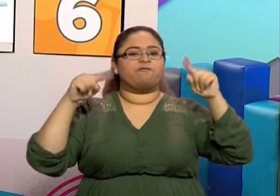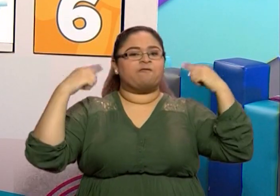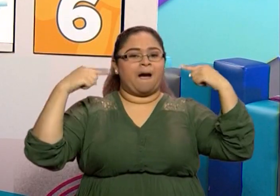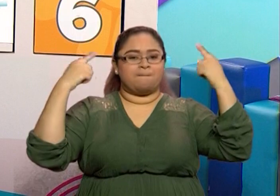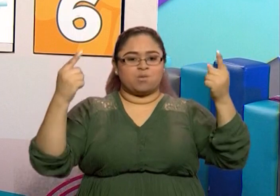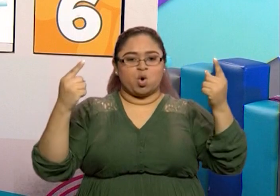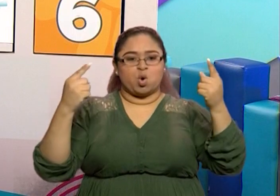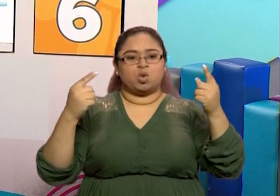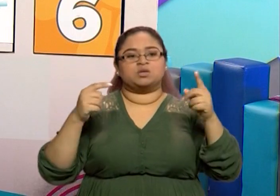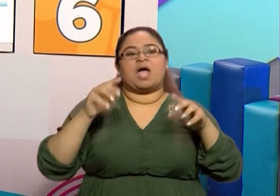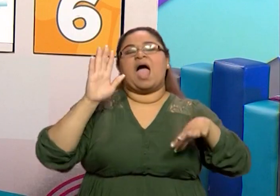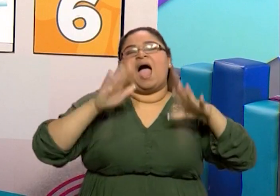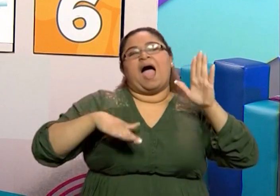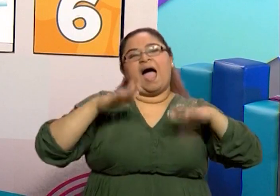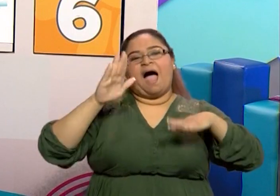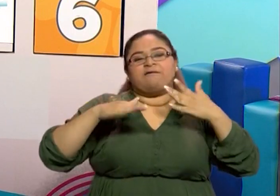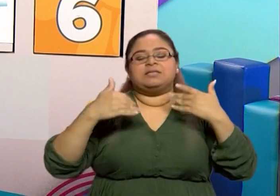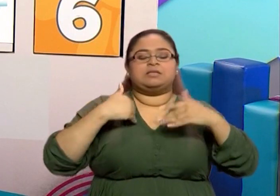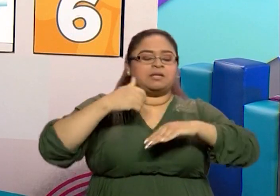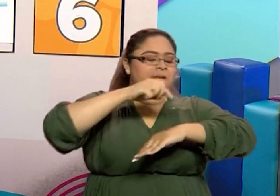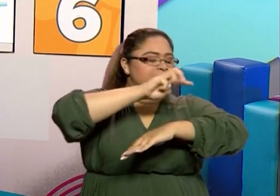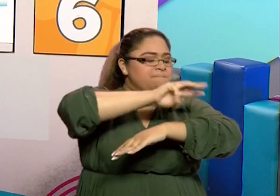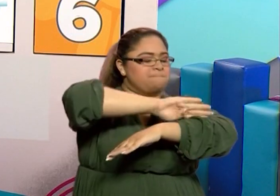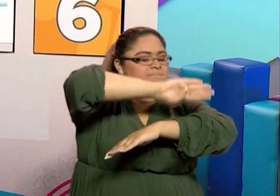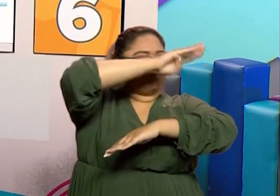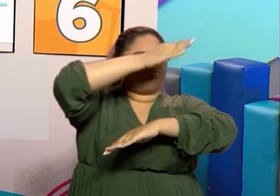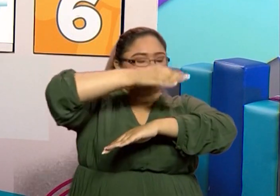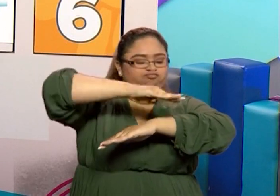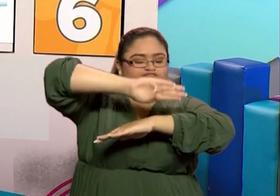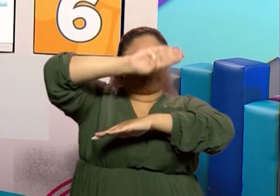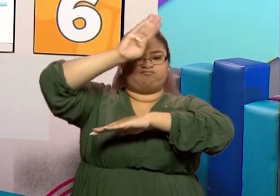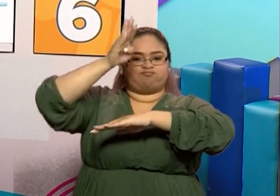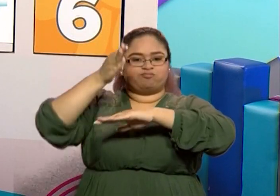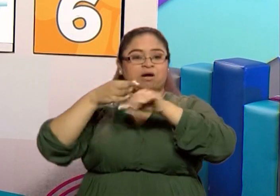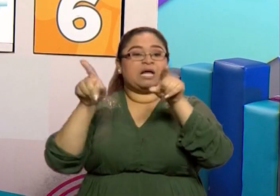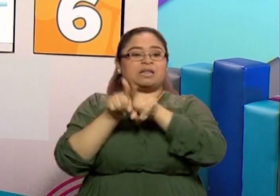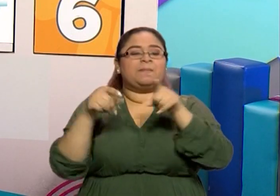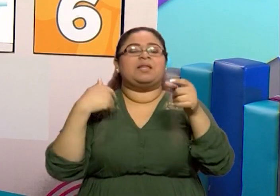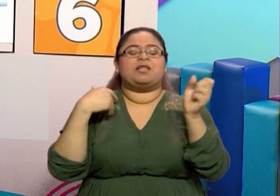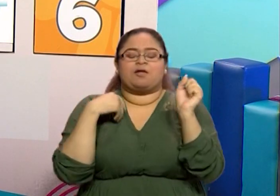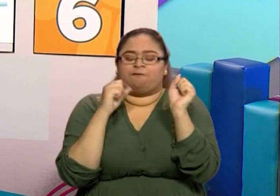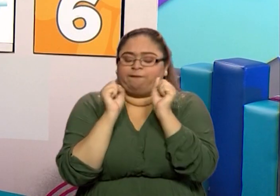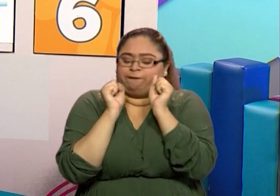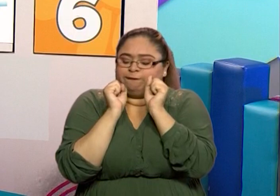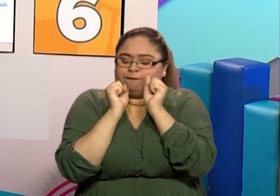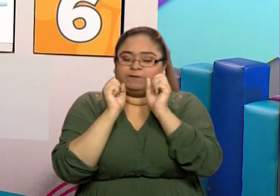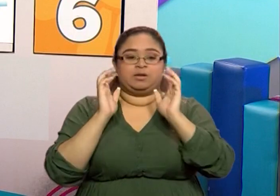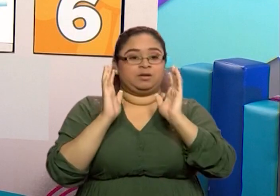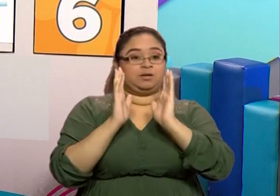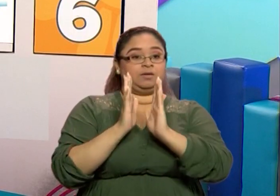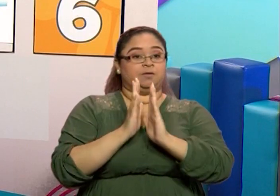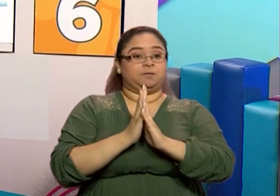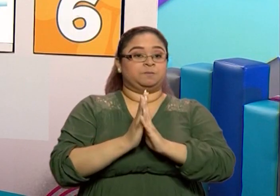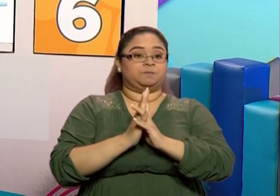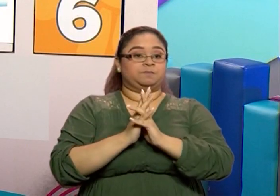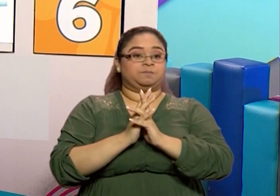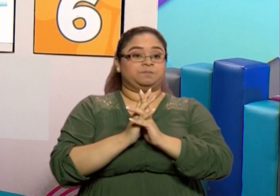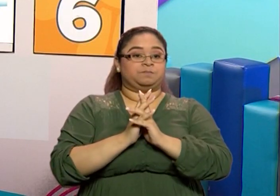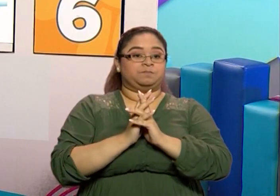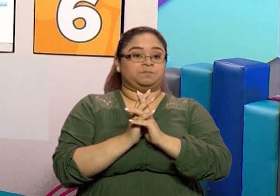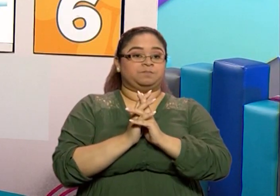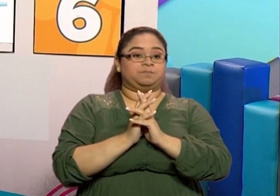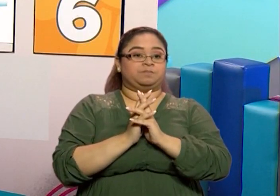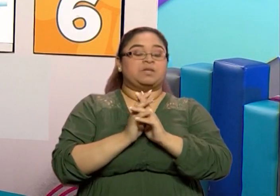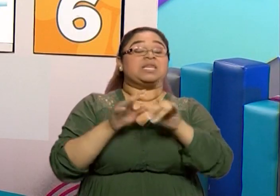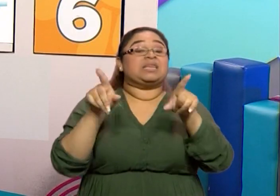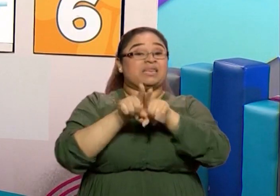a veces están como montañosos y hace un poquito de frío. Pero también lo hemos estado viendo, los podemos ver en el lugar